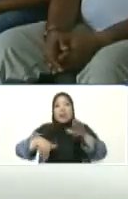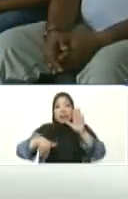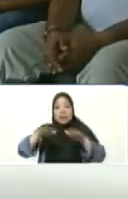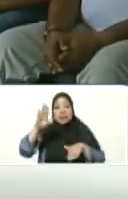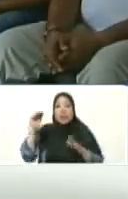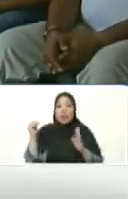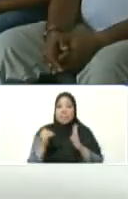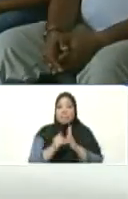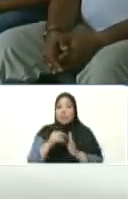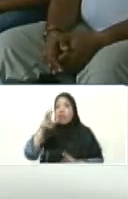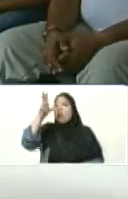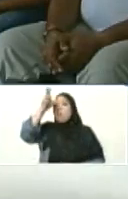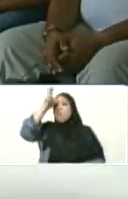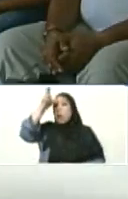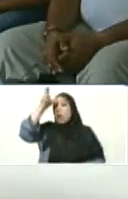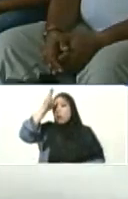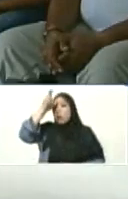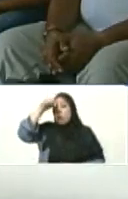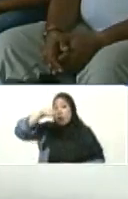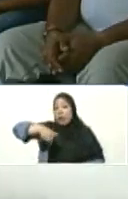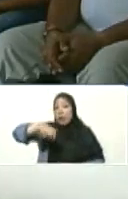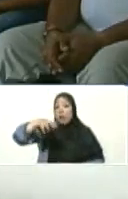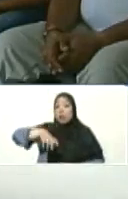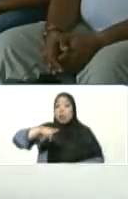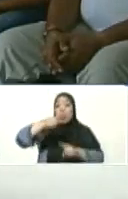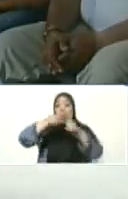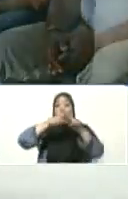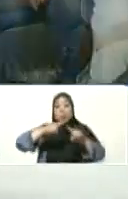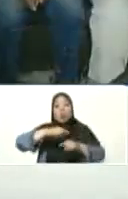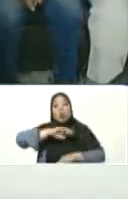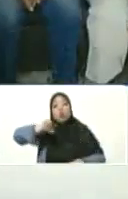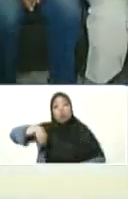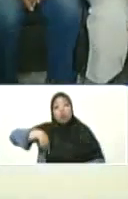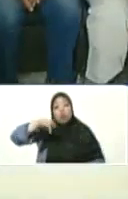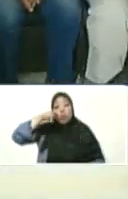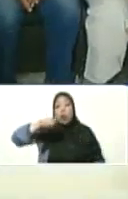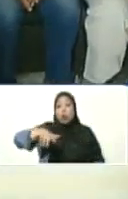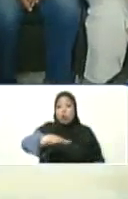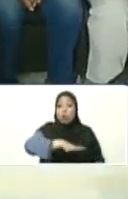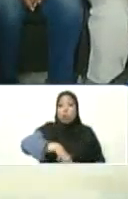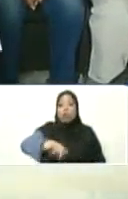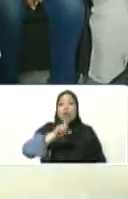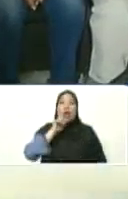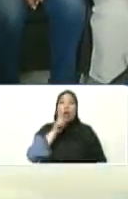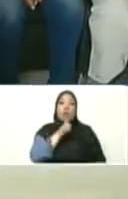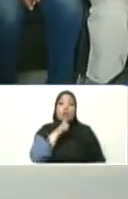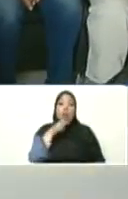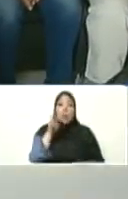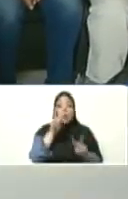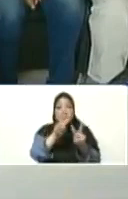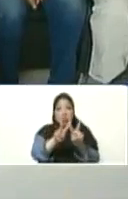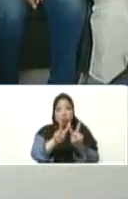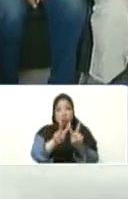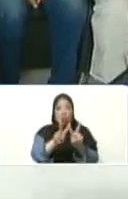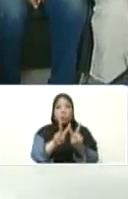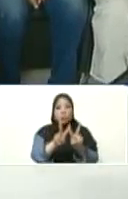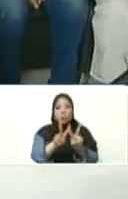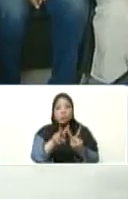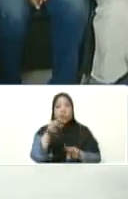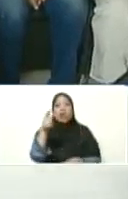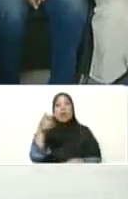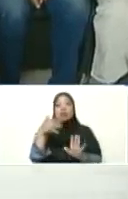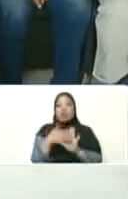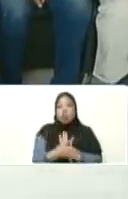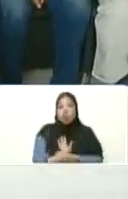Falcón y que vamos a seguir, por supuesto, cumpliéndole a nuestro pueblo, presidente, a nombre de la gran misión vivienda Venezuela en el